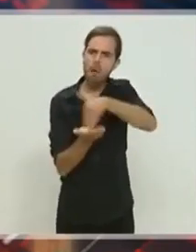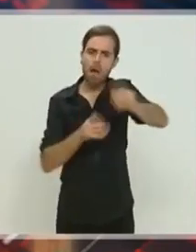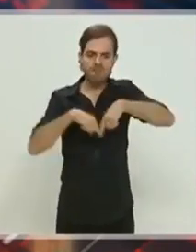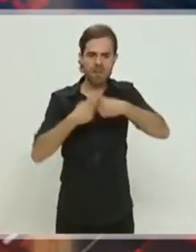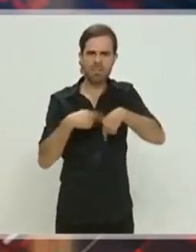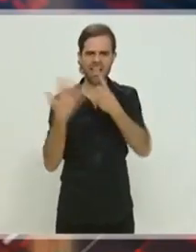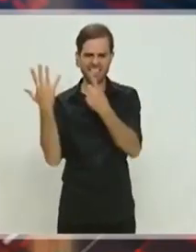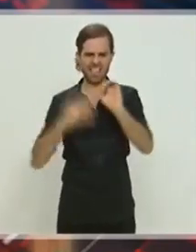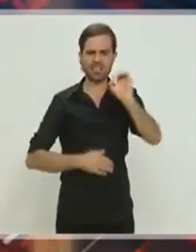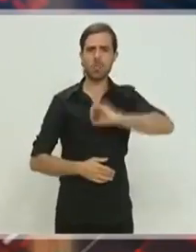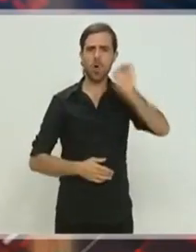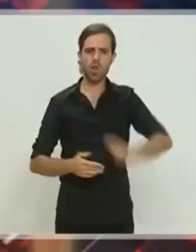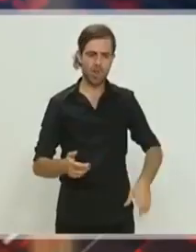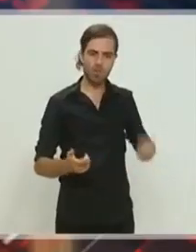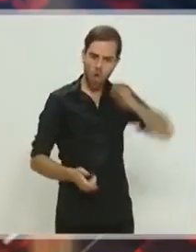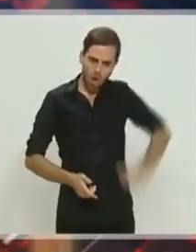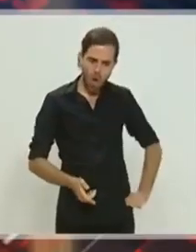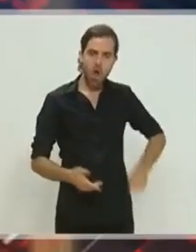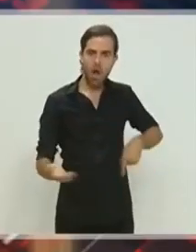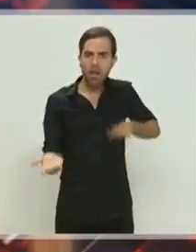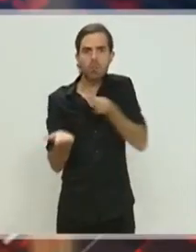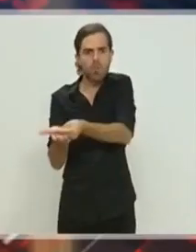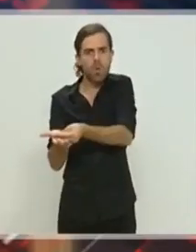estamos destinando más de un 60% de nuestros ingresos para vivienda. Eso son cifras intolerables.